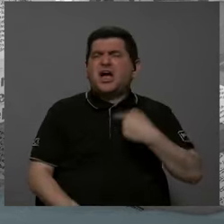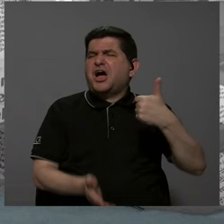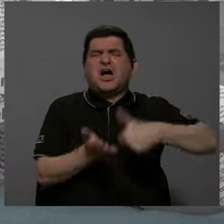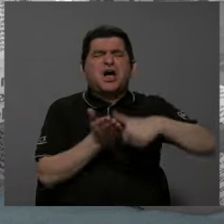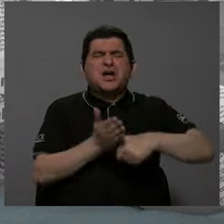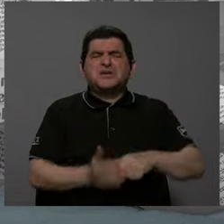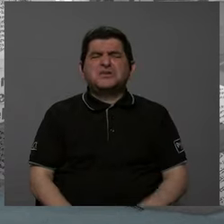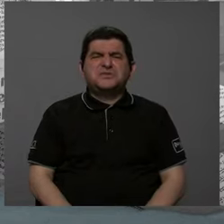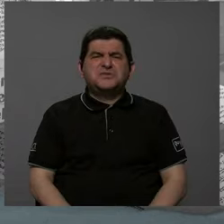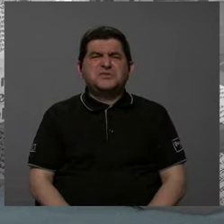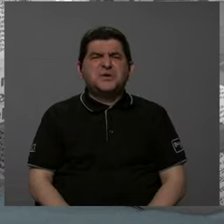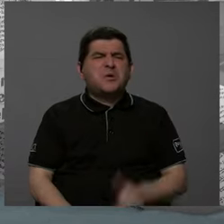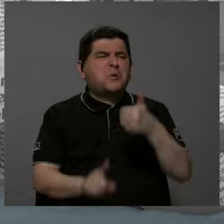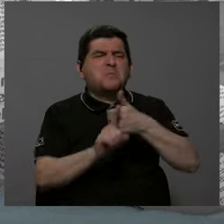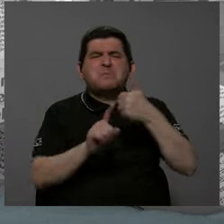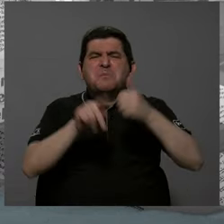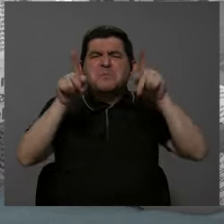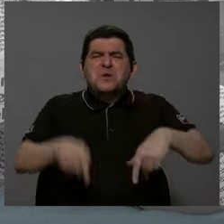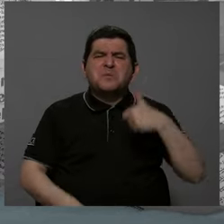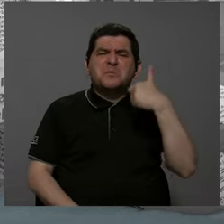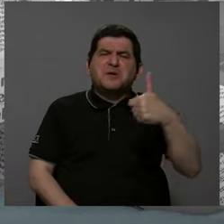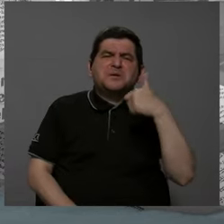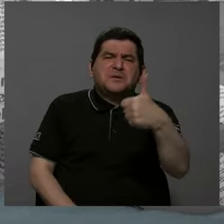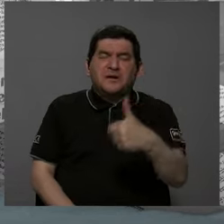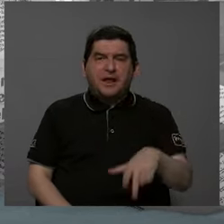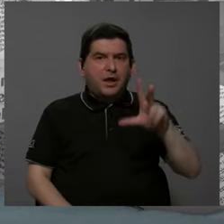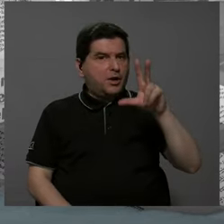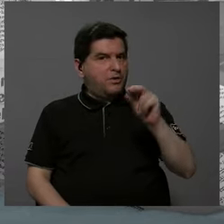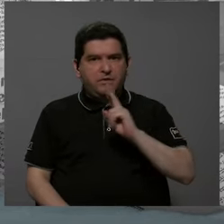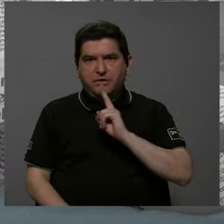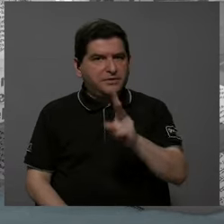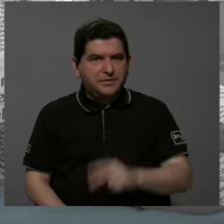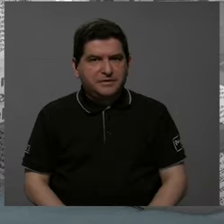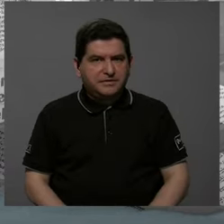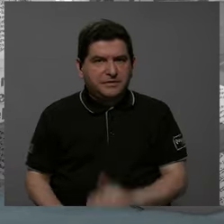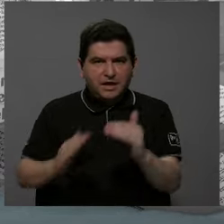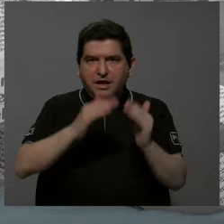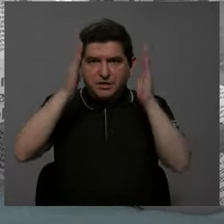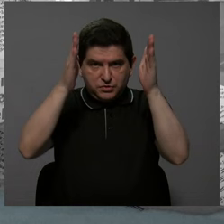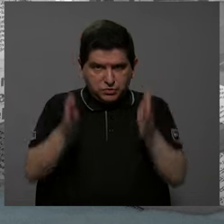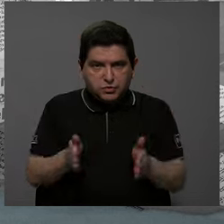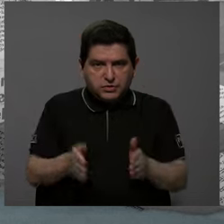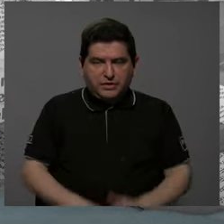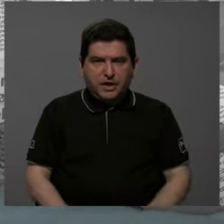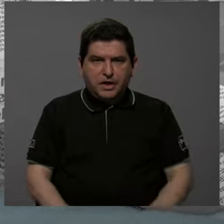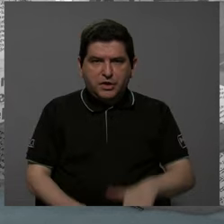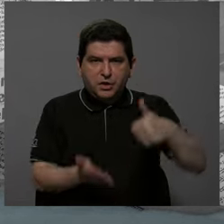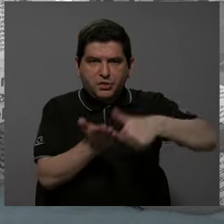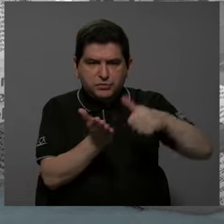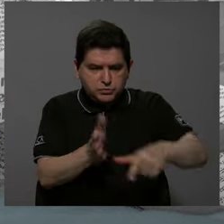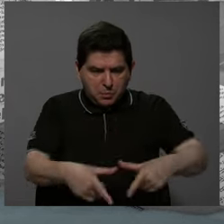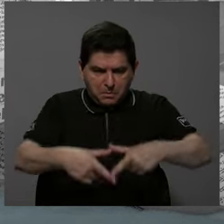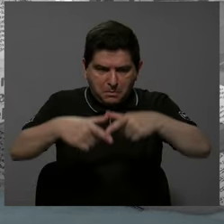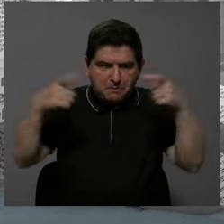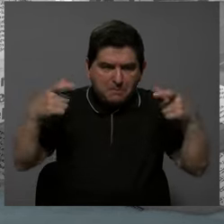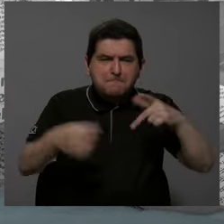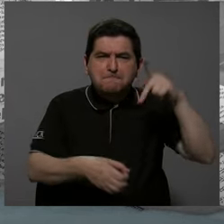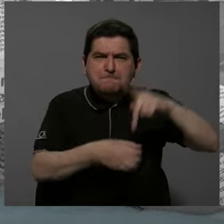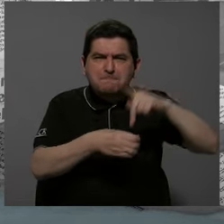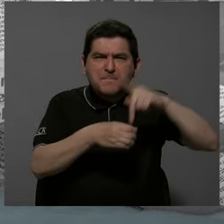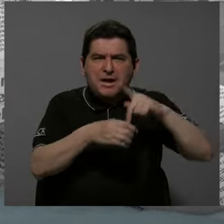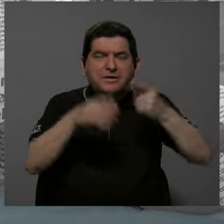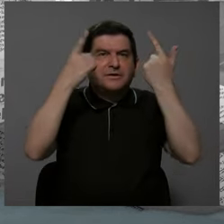porque ganan los mismos de siempre. No, no es cierto. Si la ciudadanía, en un voto mayoritario, en una participación